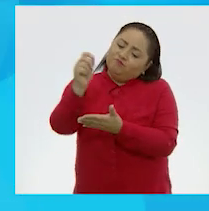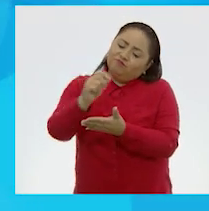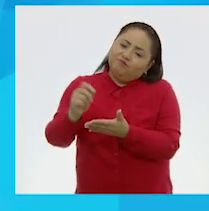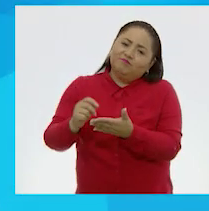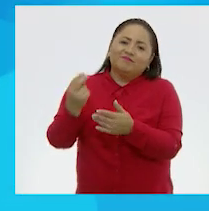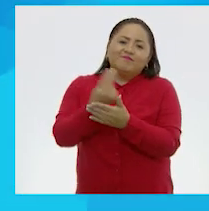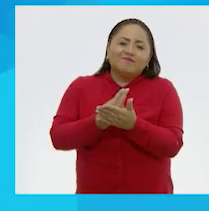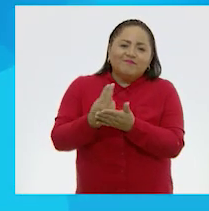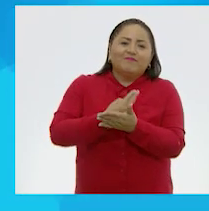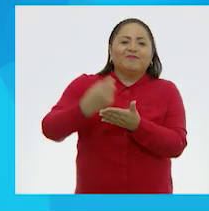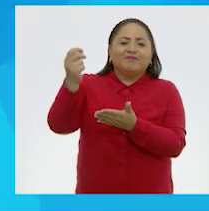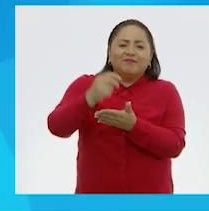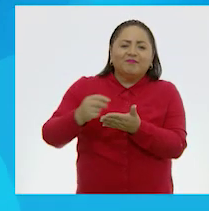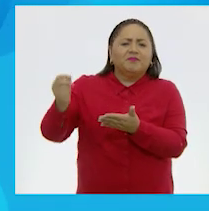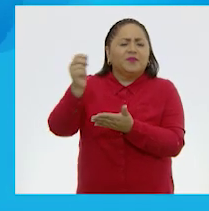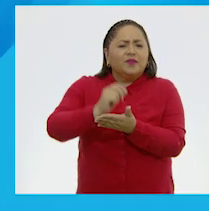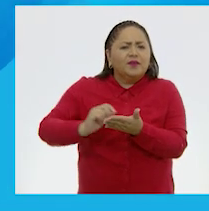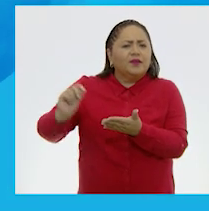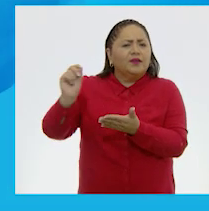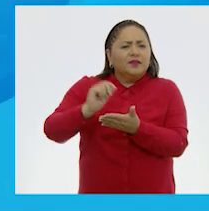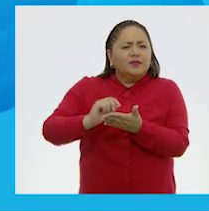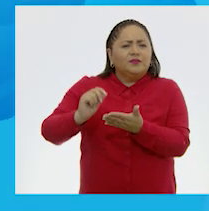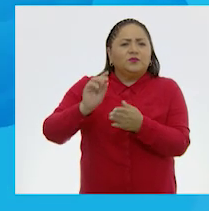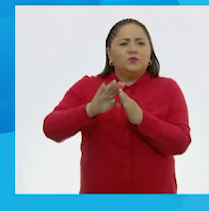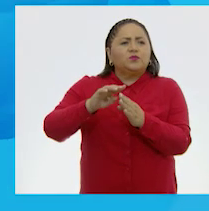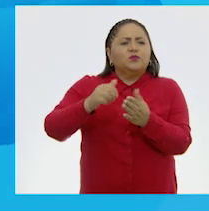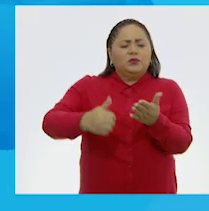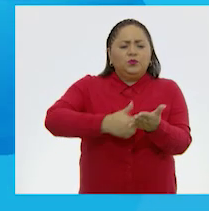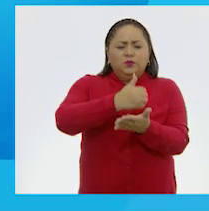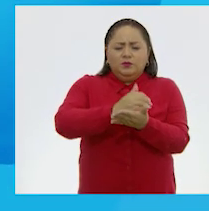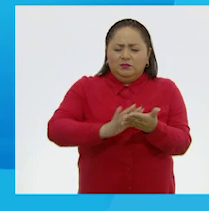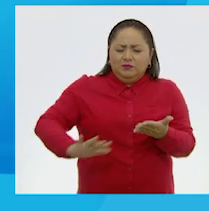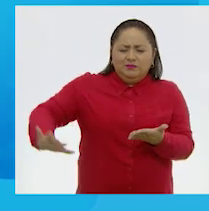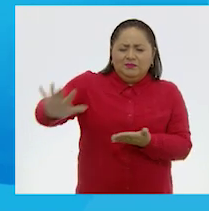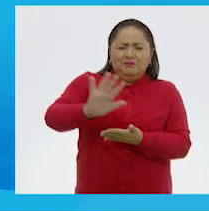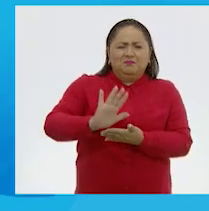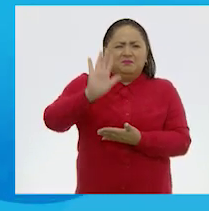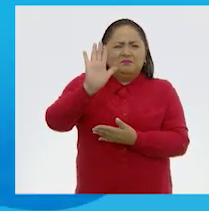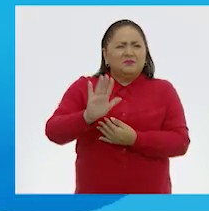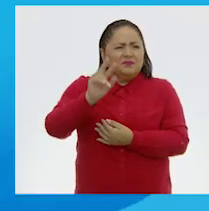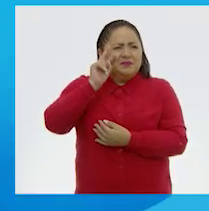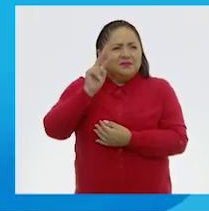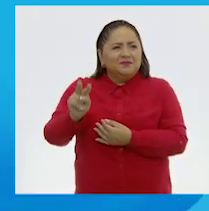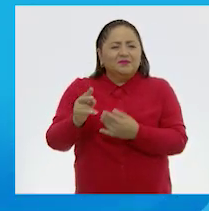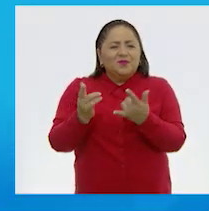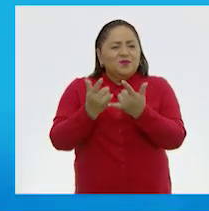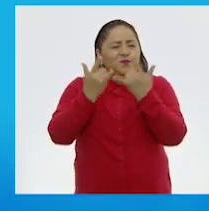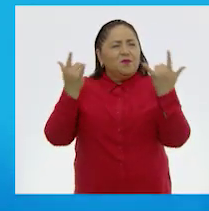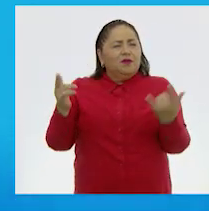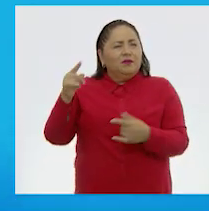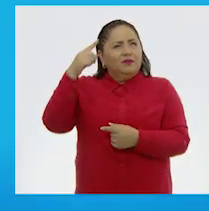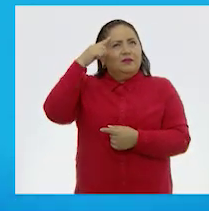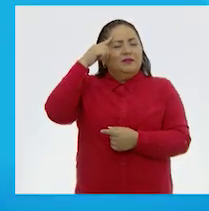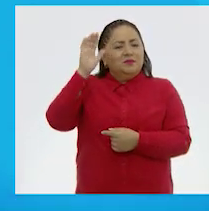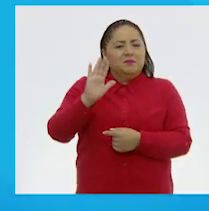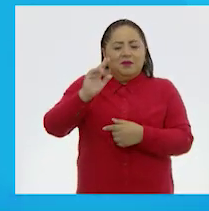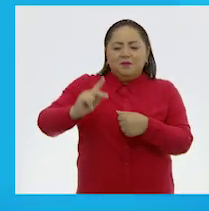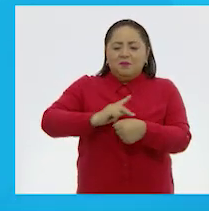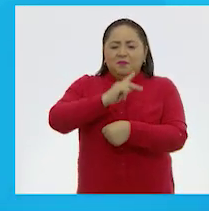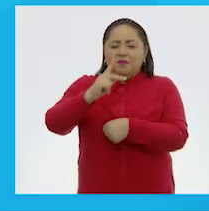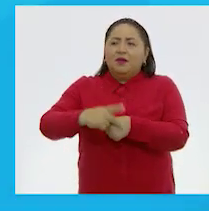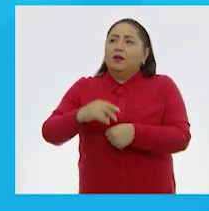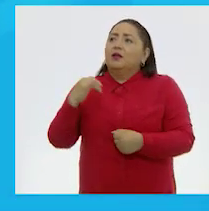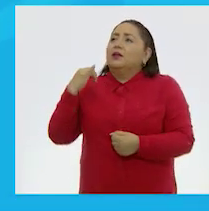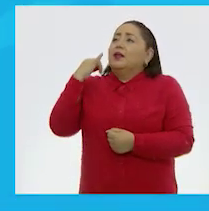a pintar. Pintó una ciudad que parecía de un cuento, de un país